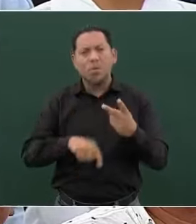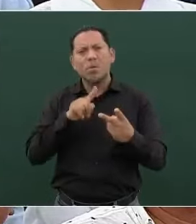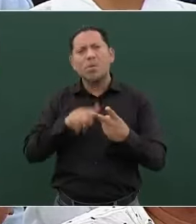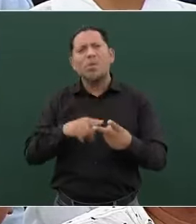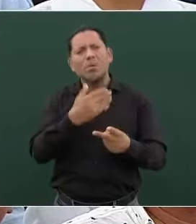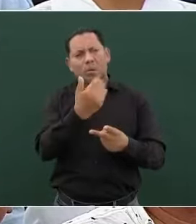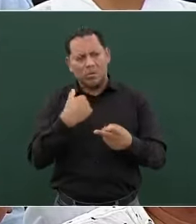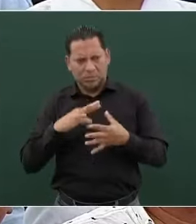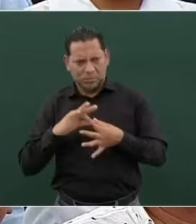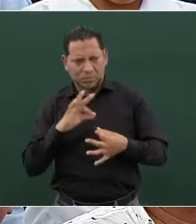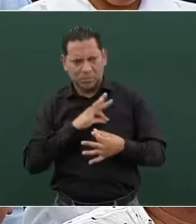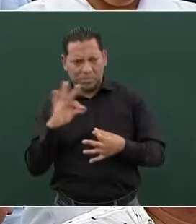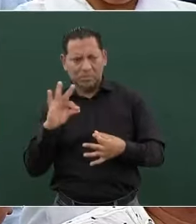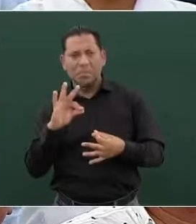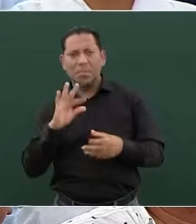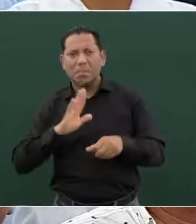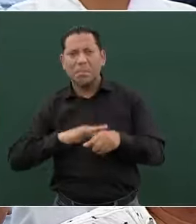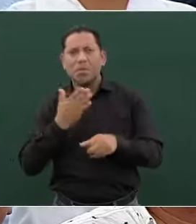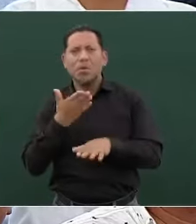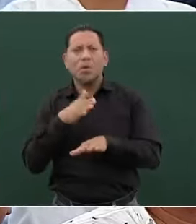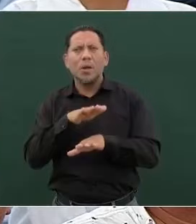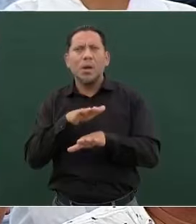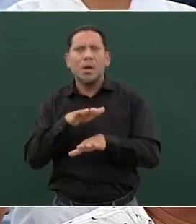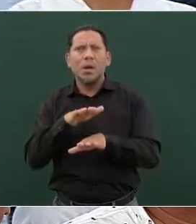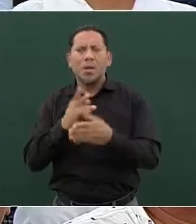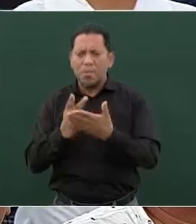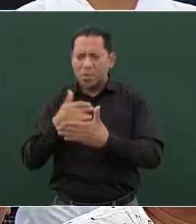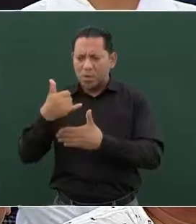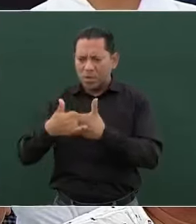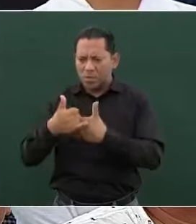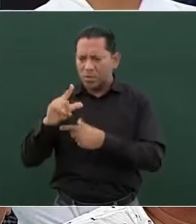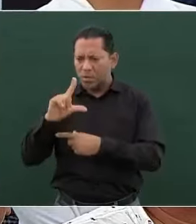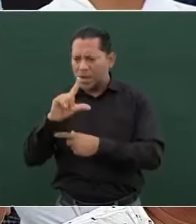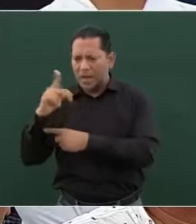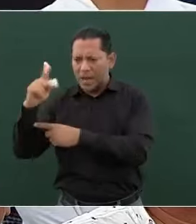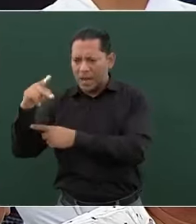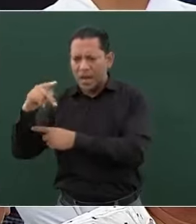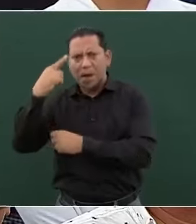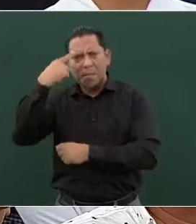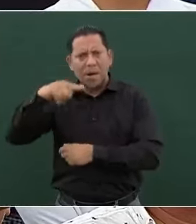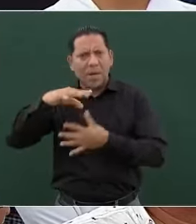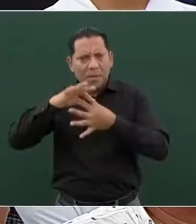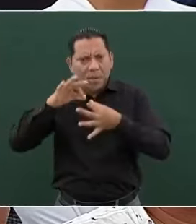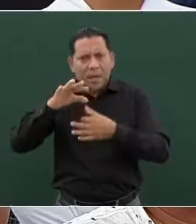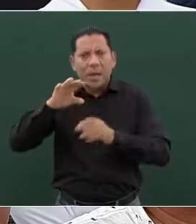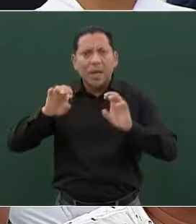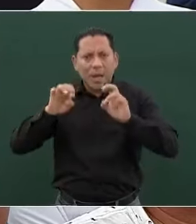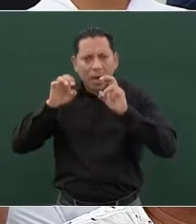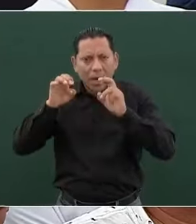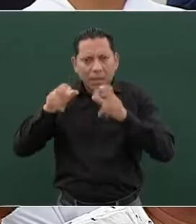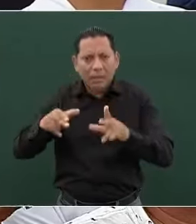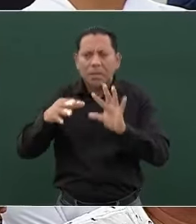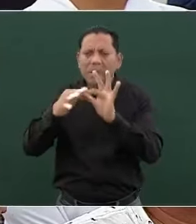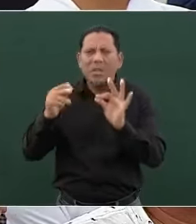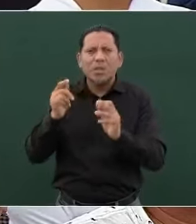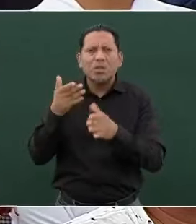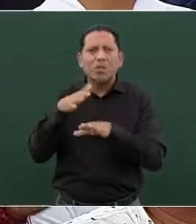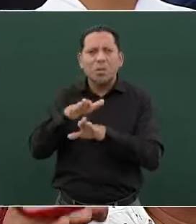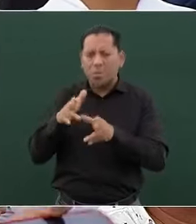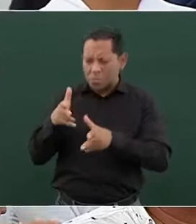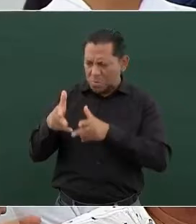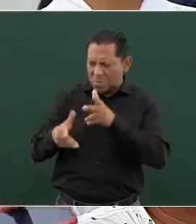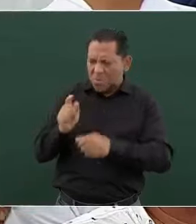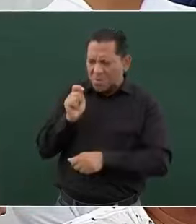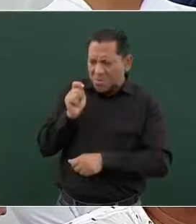si nos hablar un poquito más también de este proyecto de la línea K para explicarle también al pueblo de Chiapas en qué va a consistir